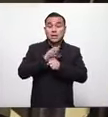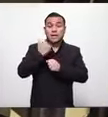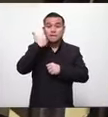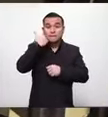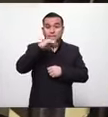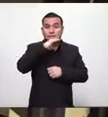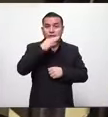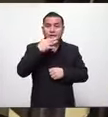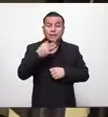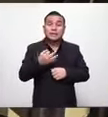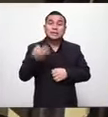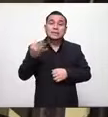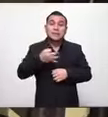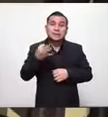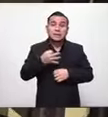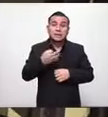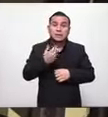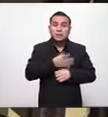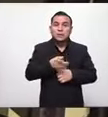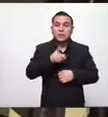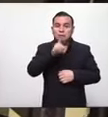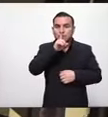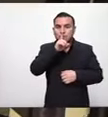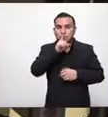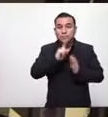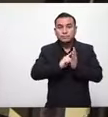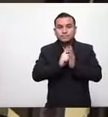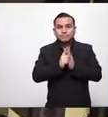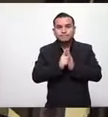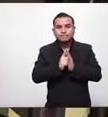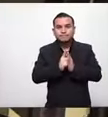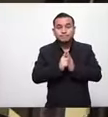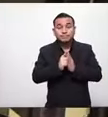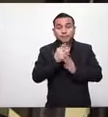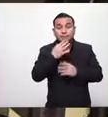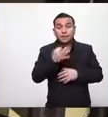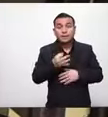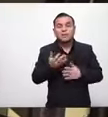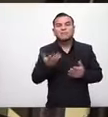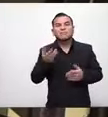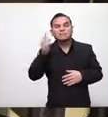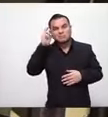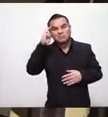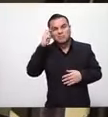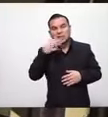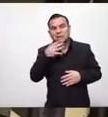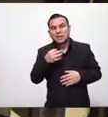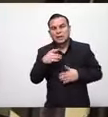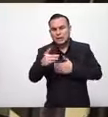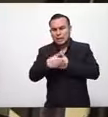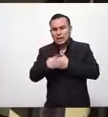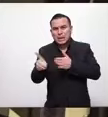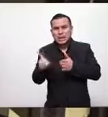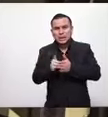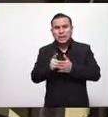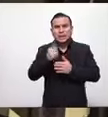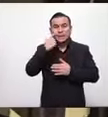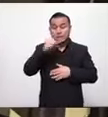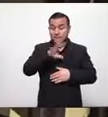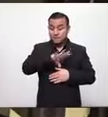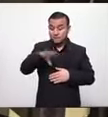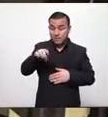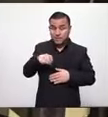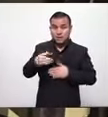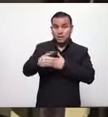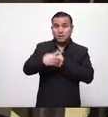vamos a escuchar minutos de silencio de nuestros diputados de nuestra familia